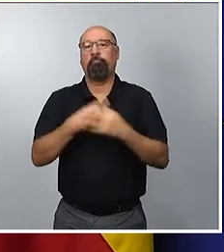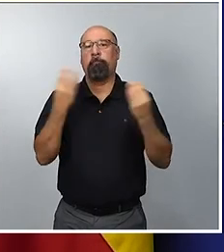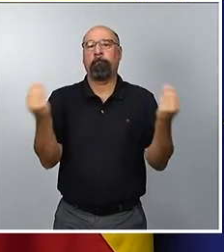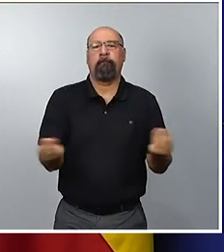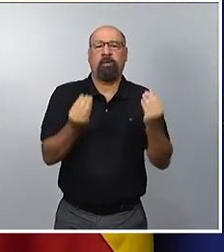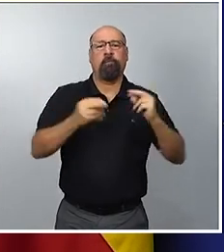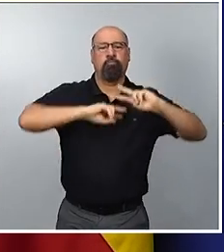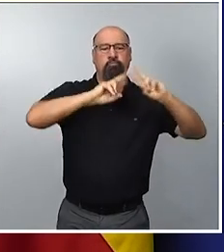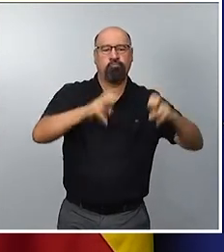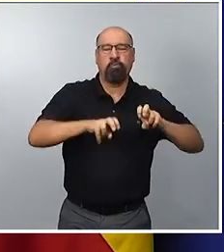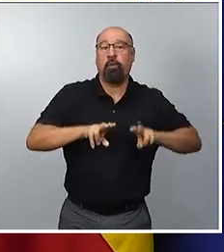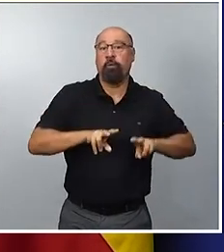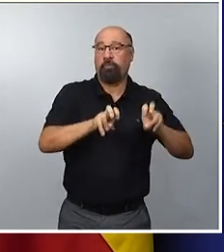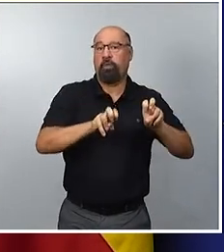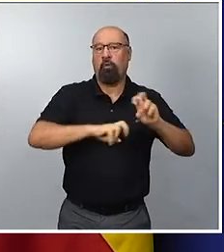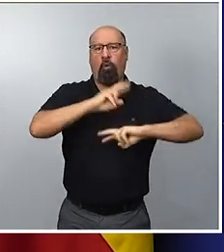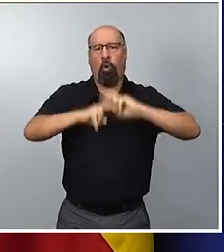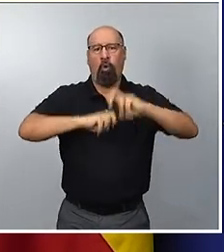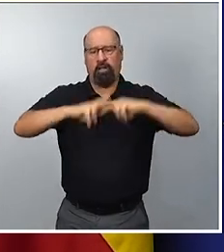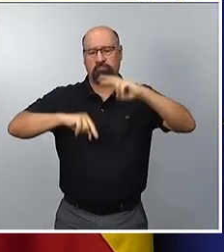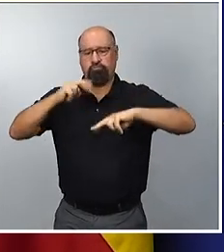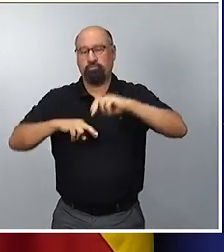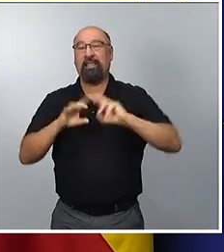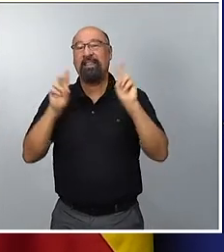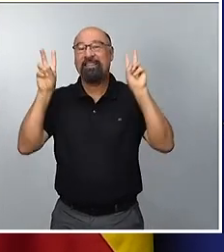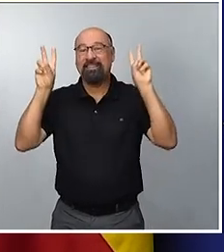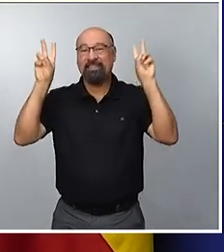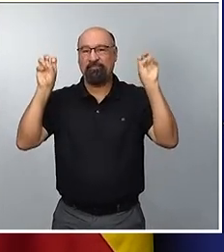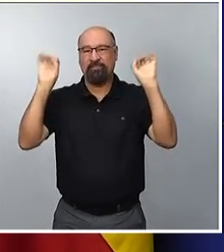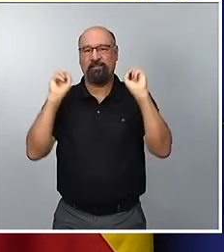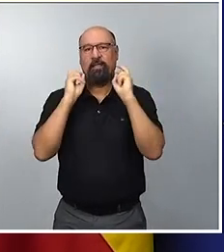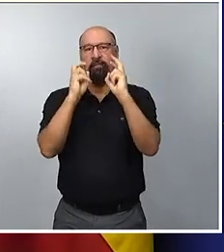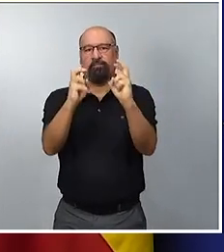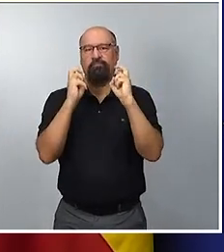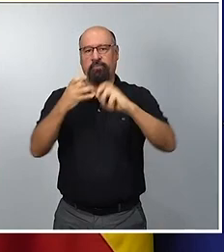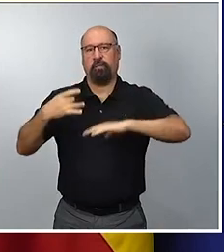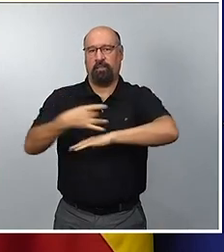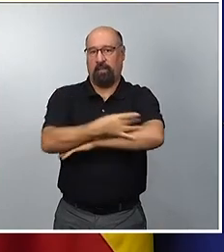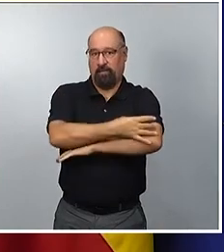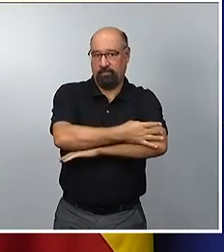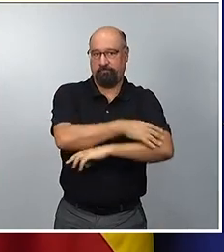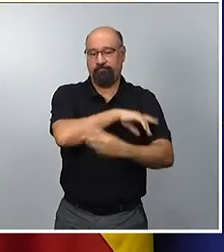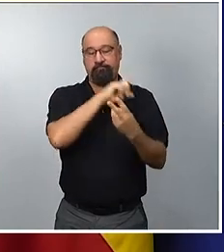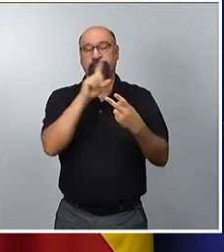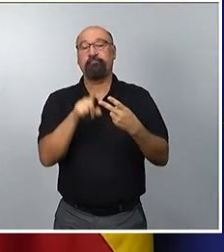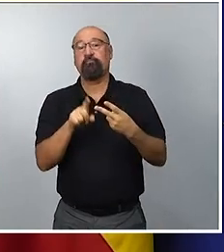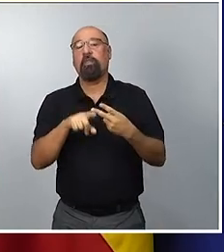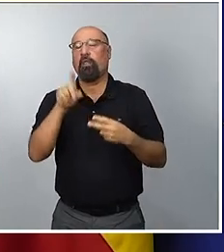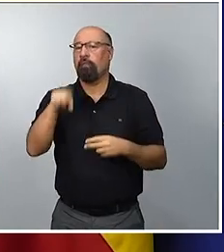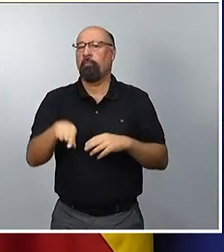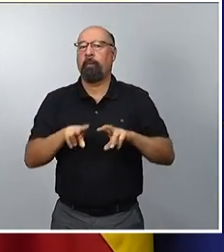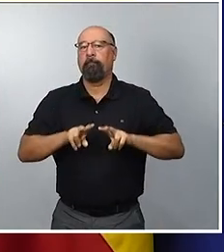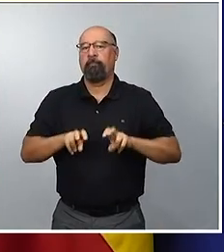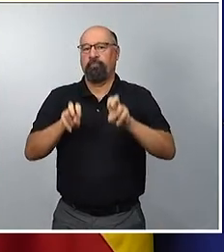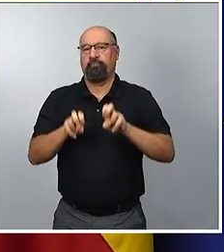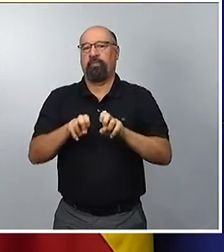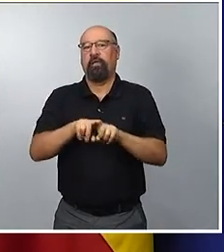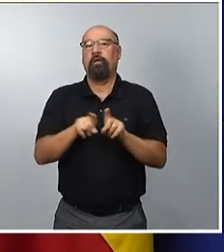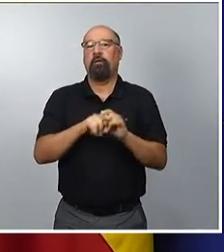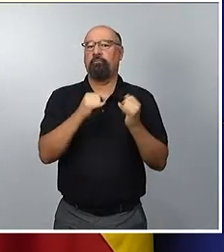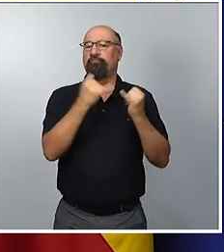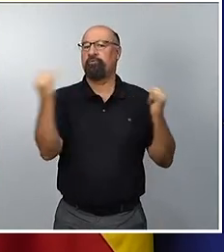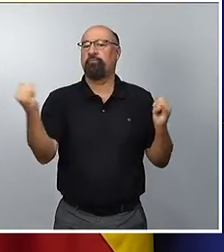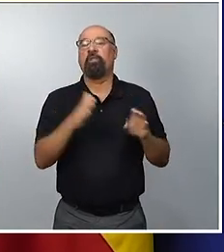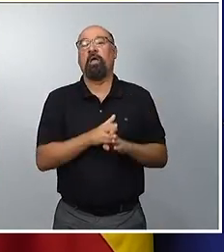ejecución de distintas obras en materia ferroviaria. Concretamente, vamos a continuar con la modernización de la línea Zaragoza